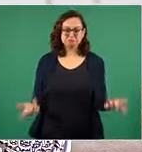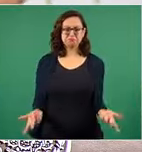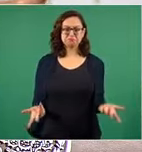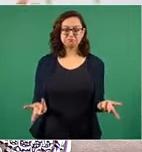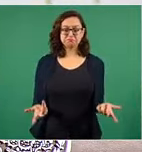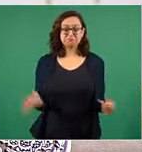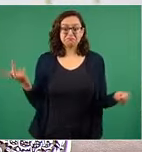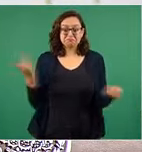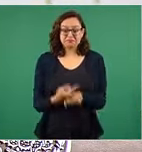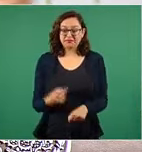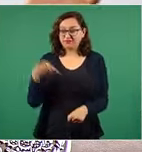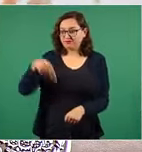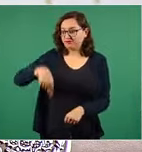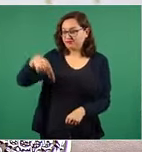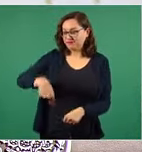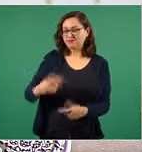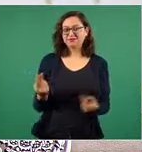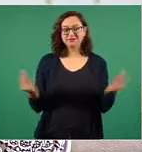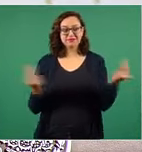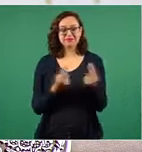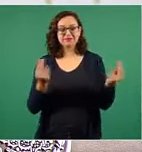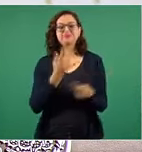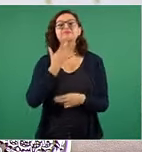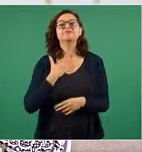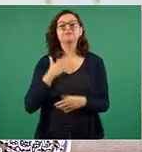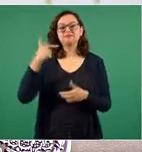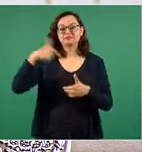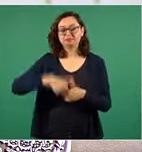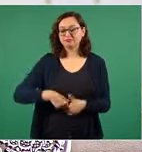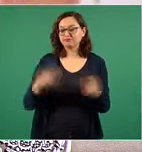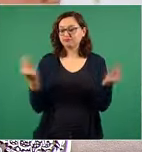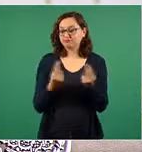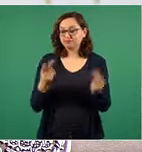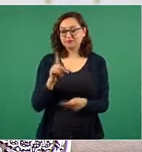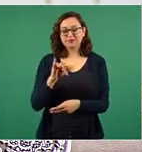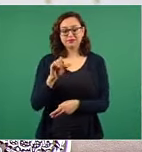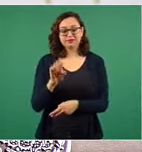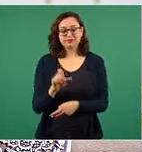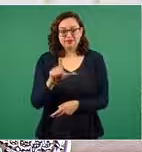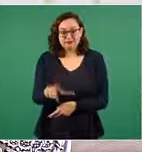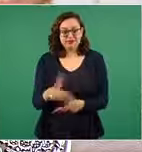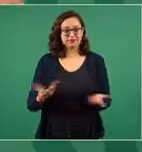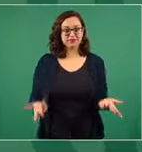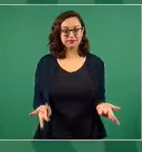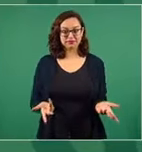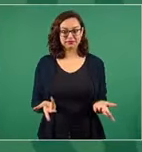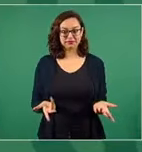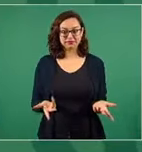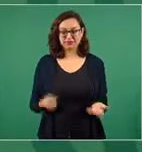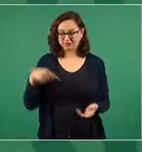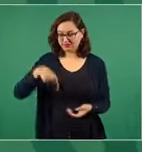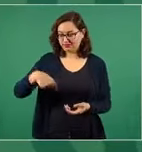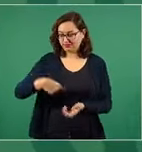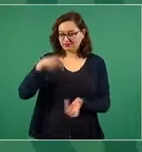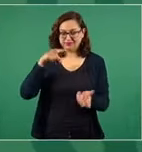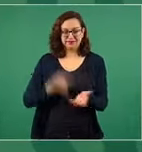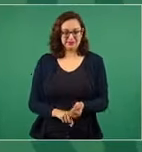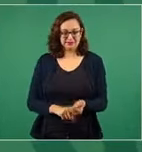consumimos gasolina y consumimos diésel nada más que queremos que el mercado interno